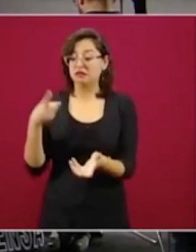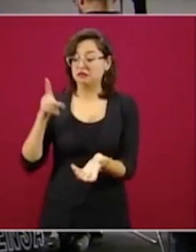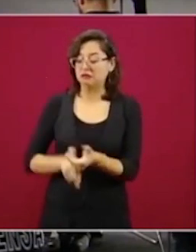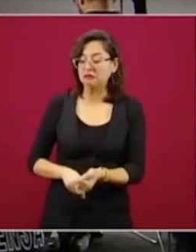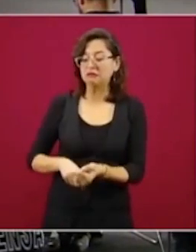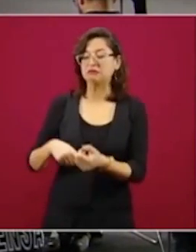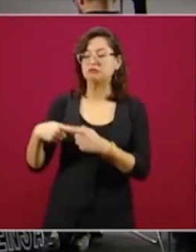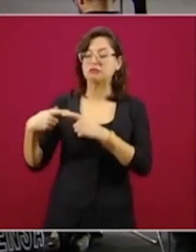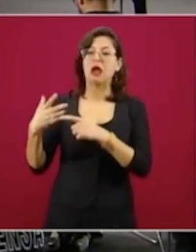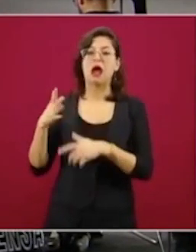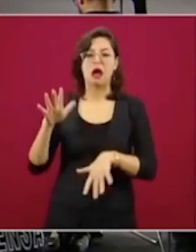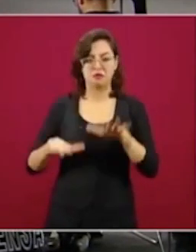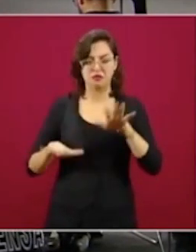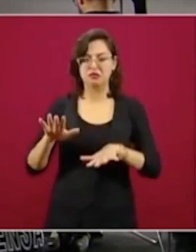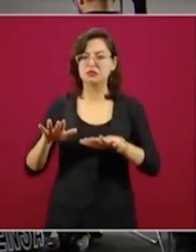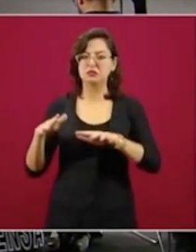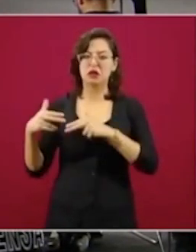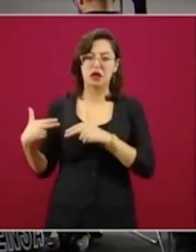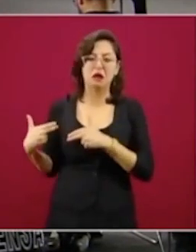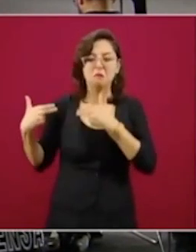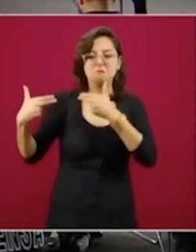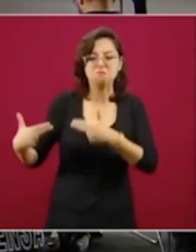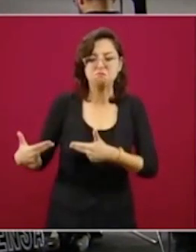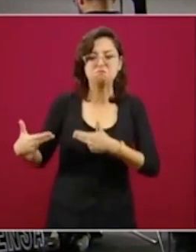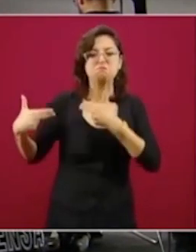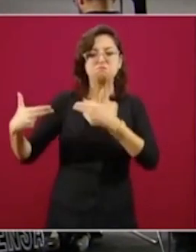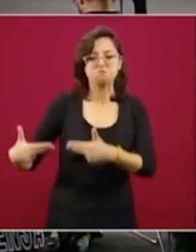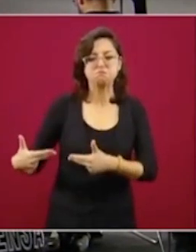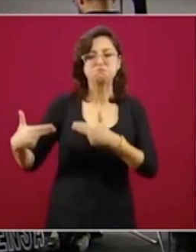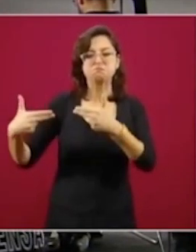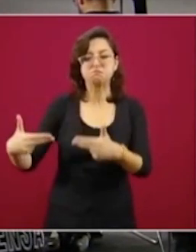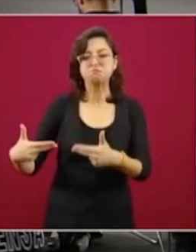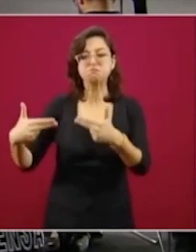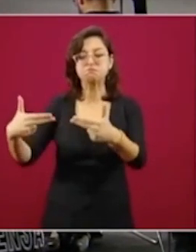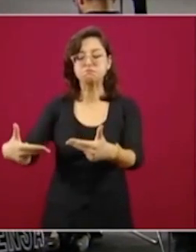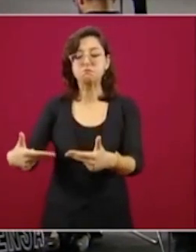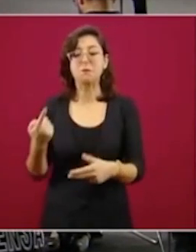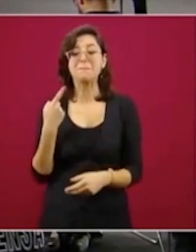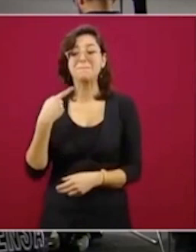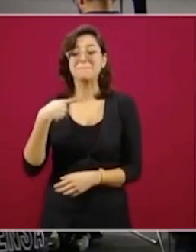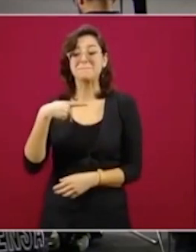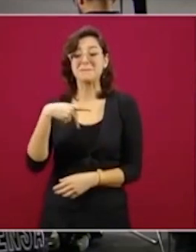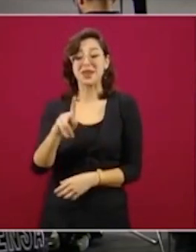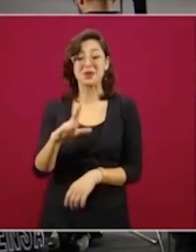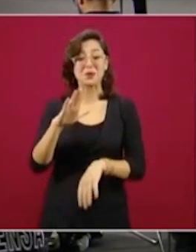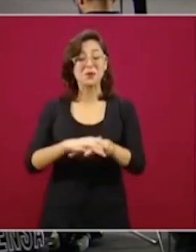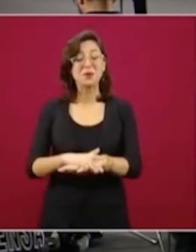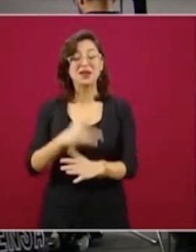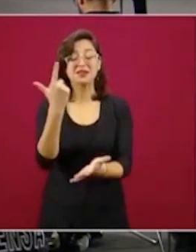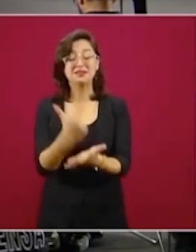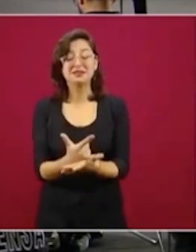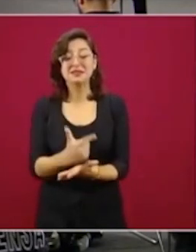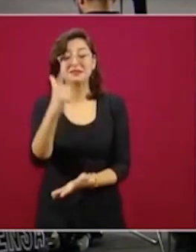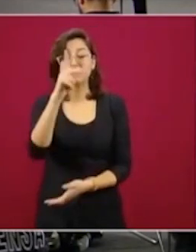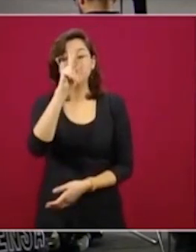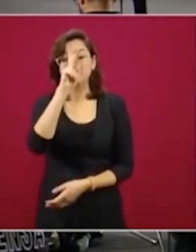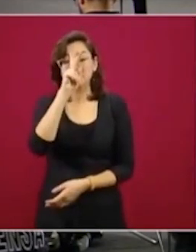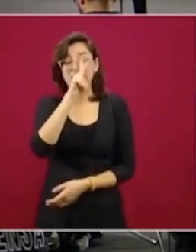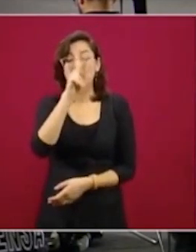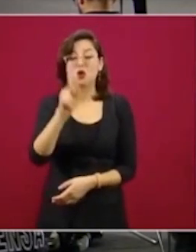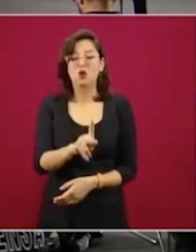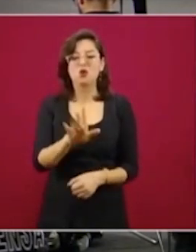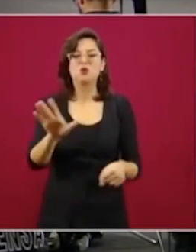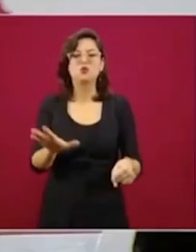pero se producen o se exacerban por el